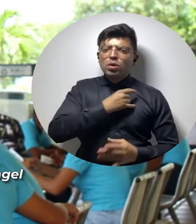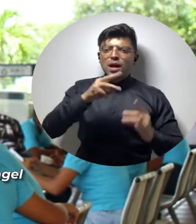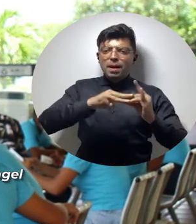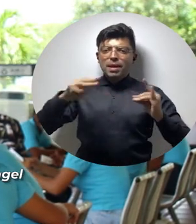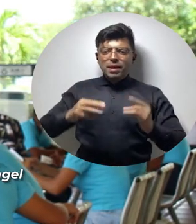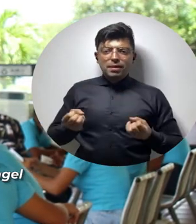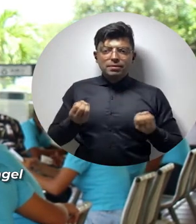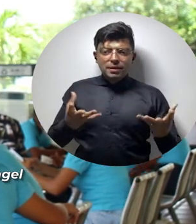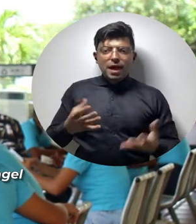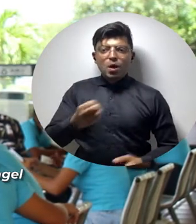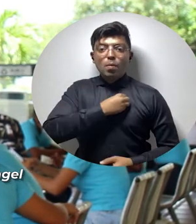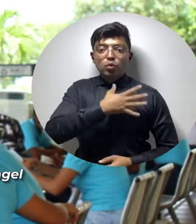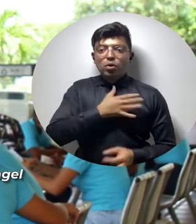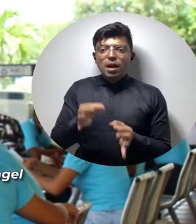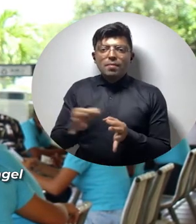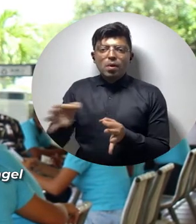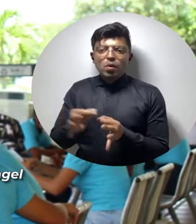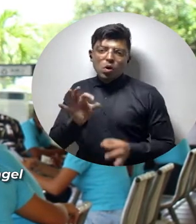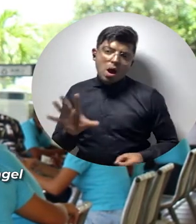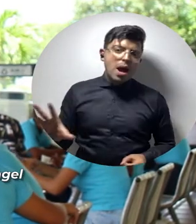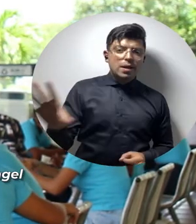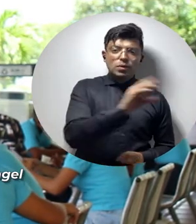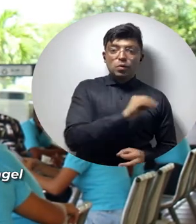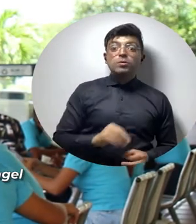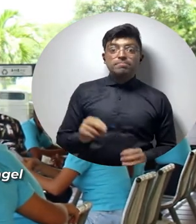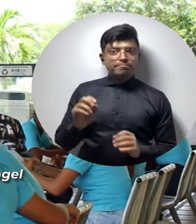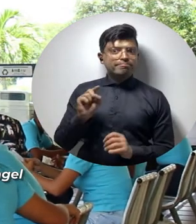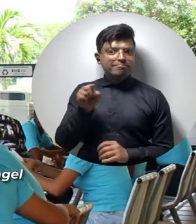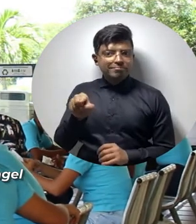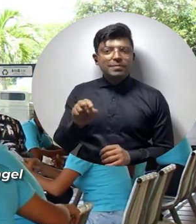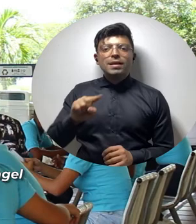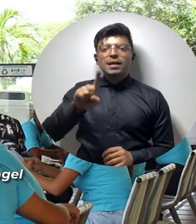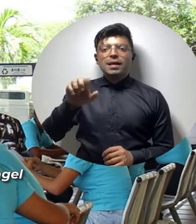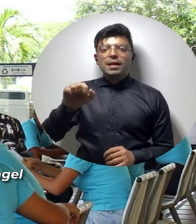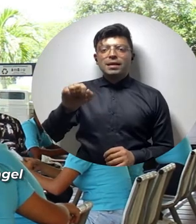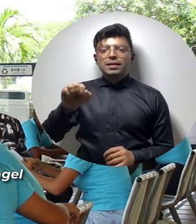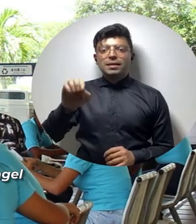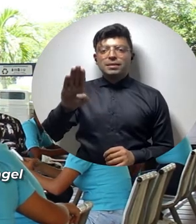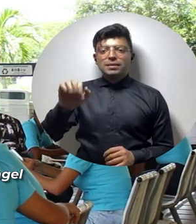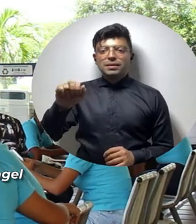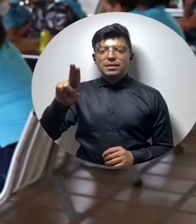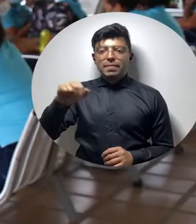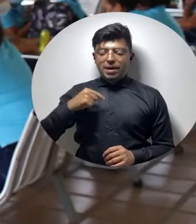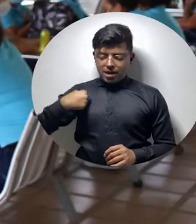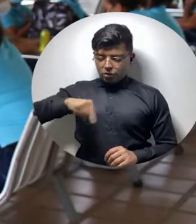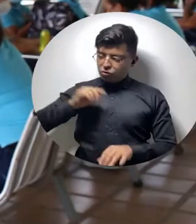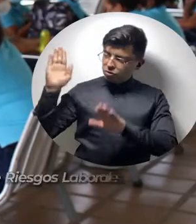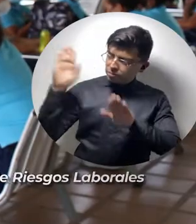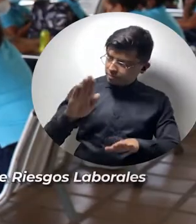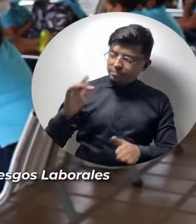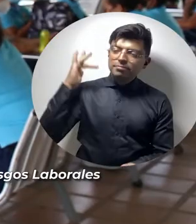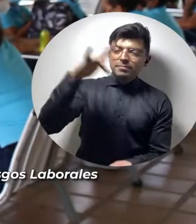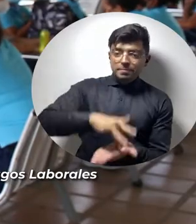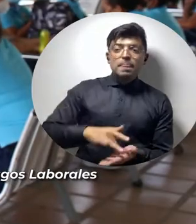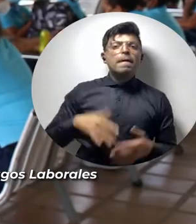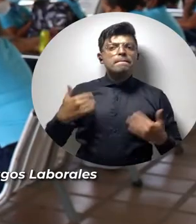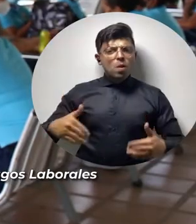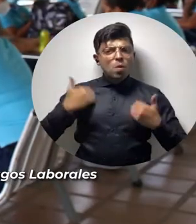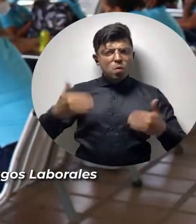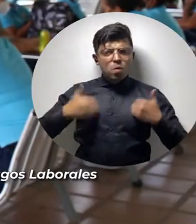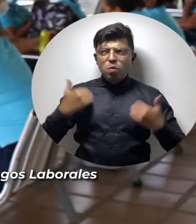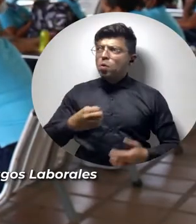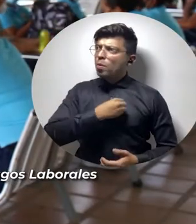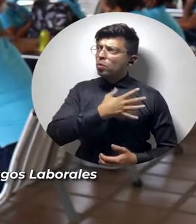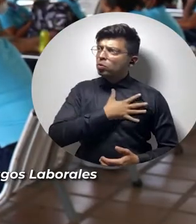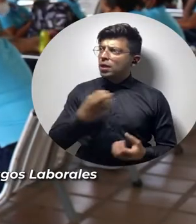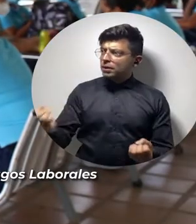a todos los municipios, en especial al municipio de Sabanas de San Ángel, que es el que venimos en representación. Nos alegra mucho esta oportunidad que nos